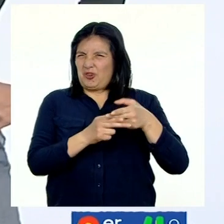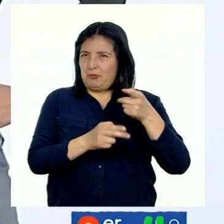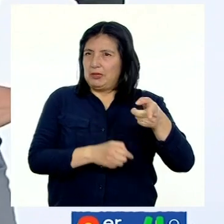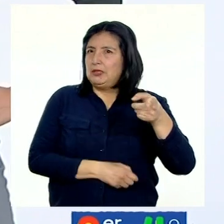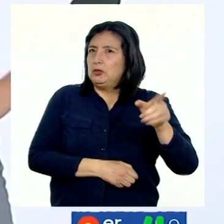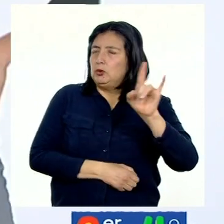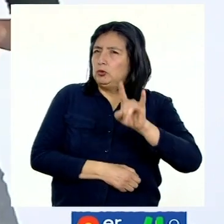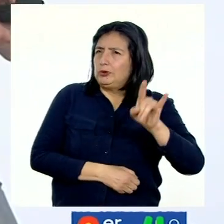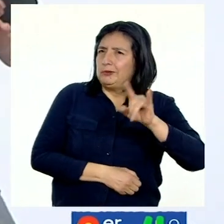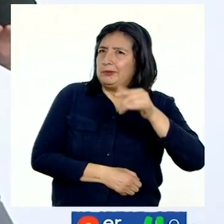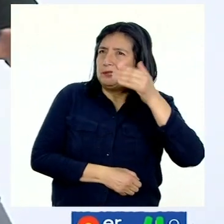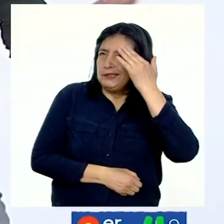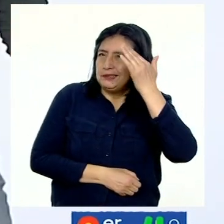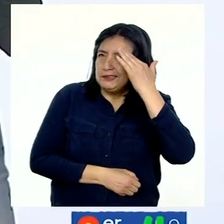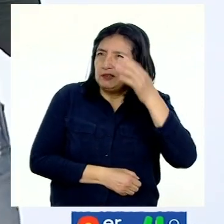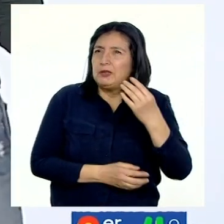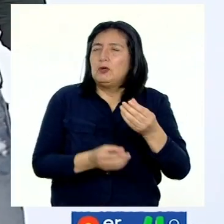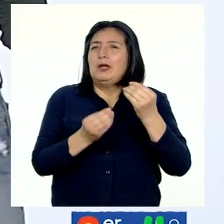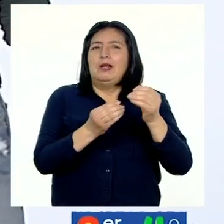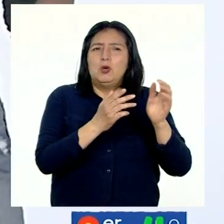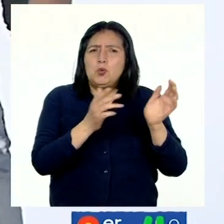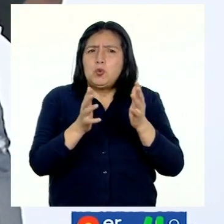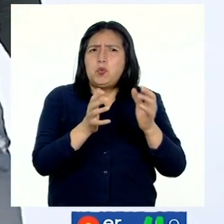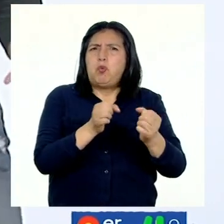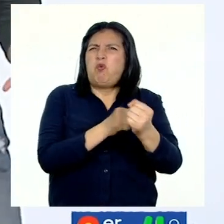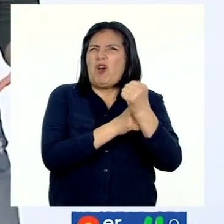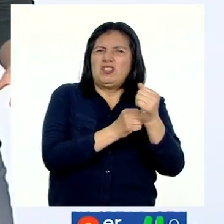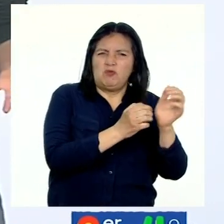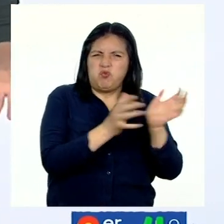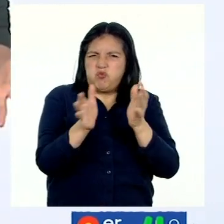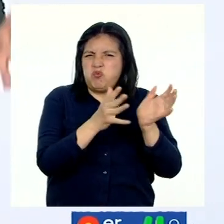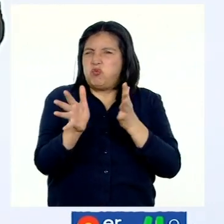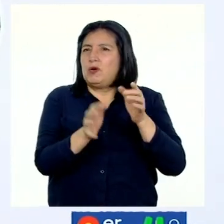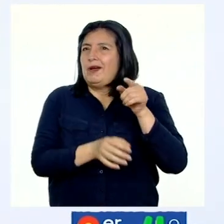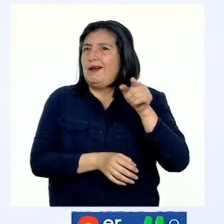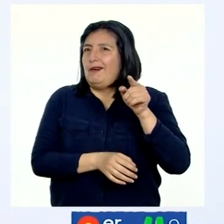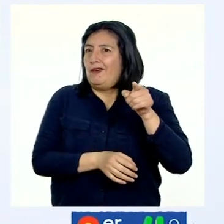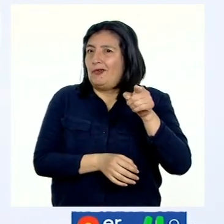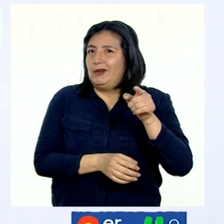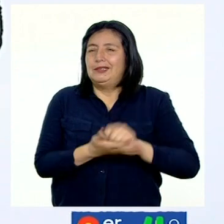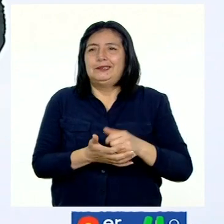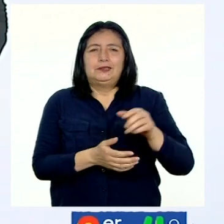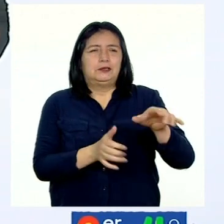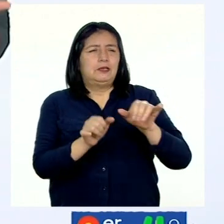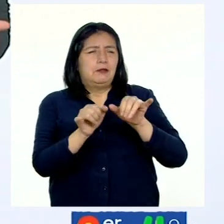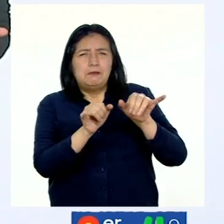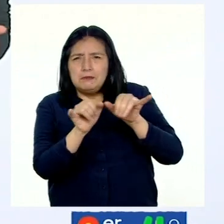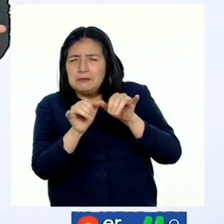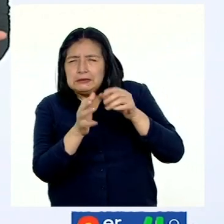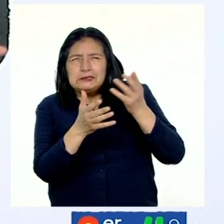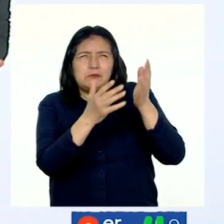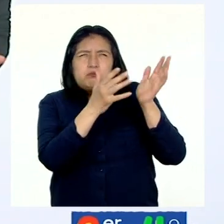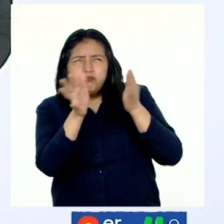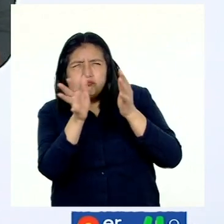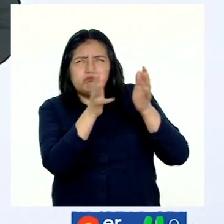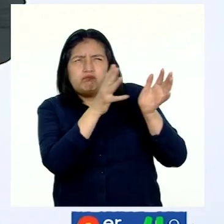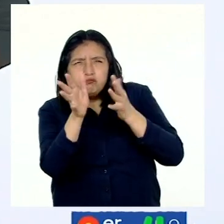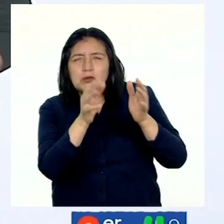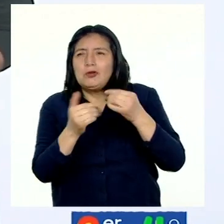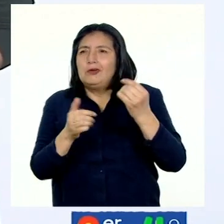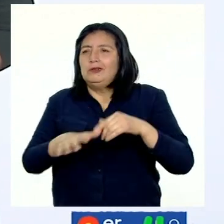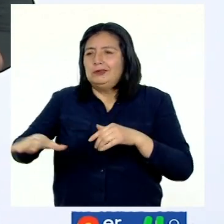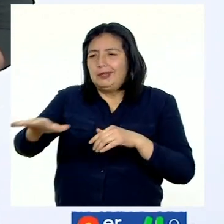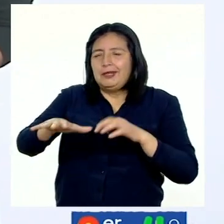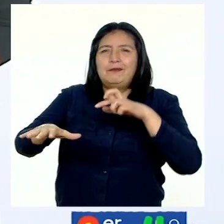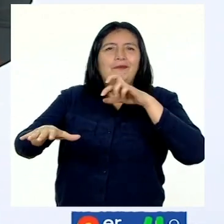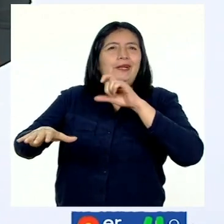se utiliza para medir la velocidad del viento. ¡Guau! Con el anemómetro miden la velocidad del viento en paracas y